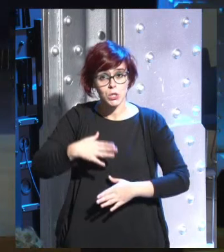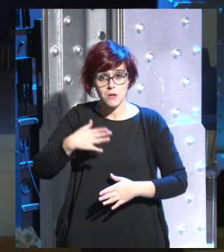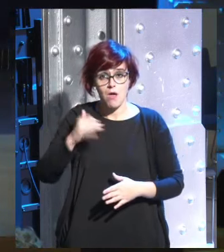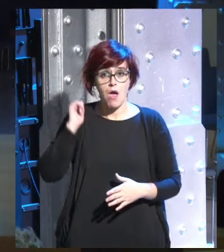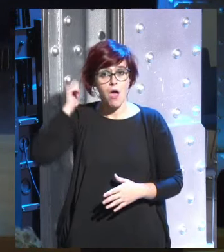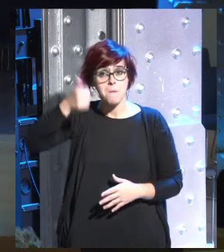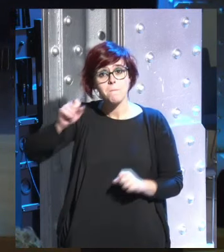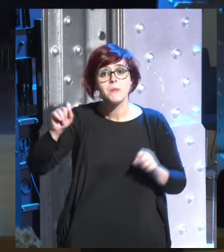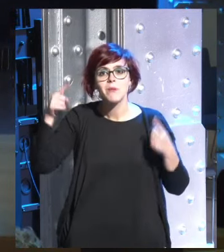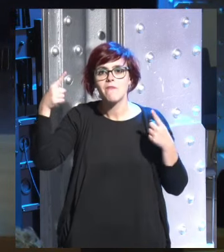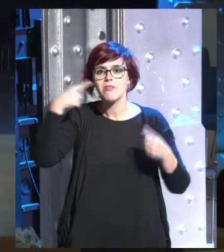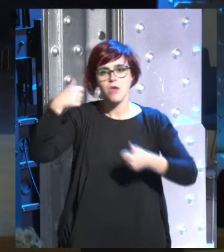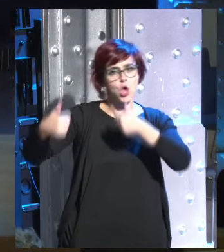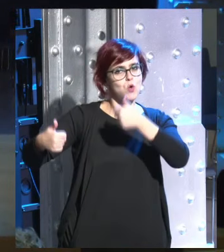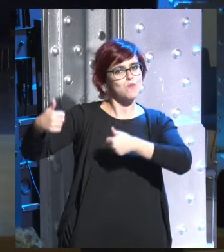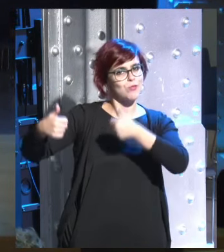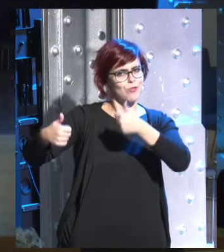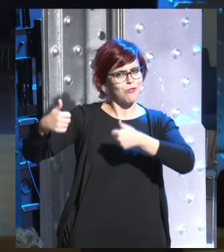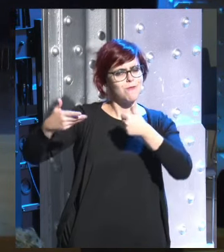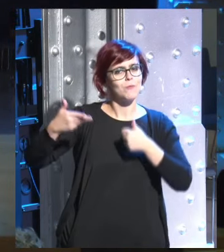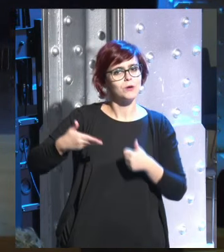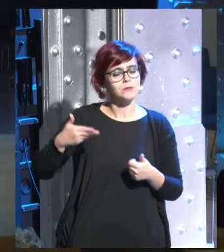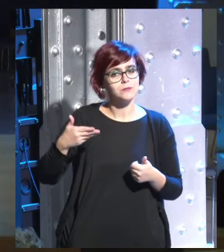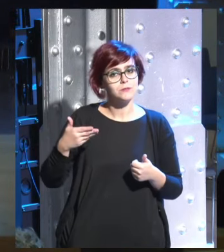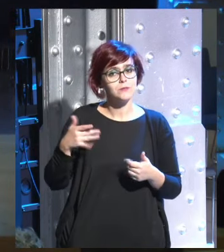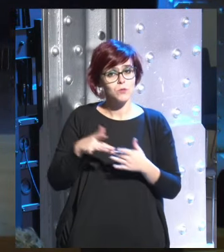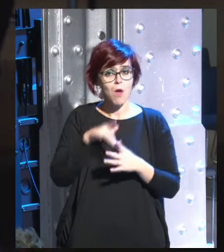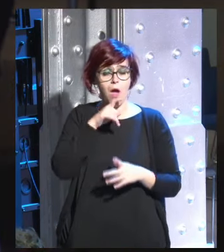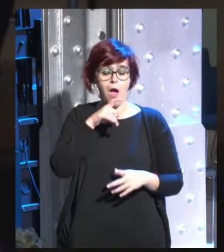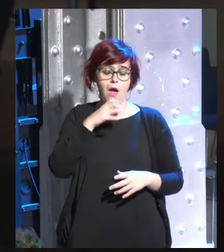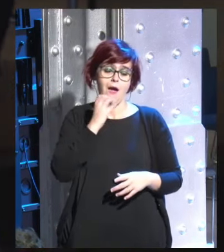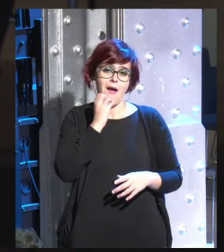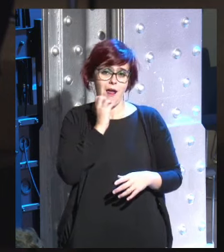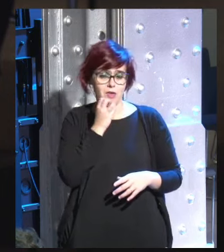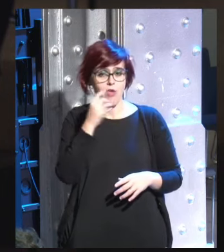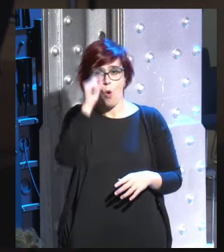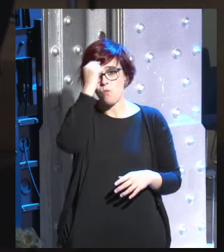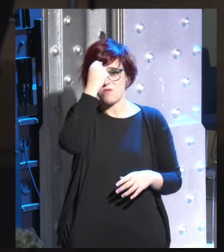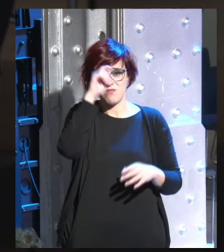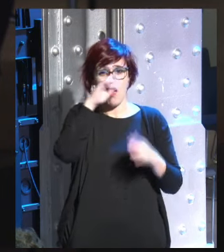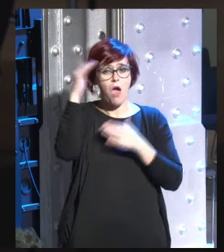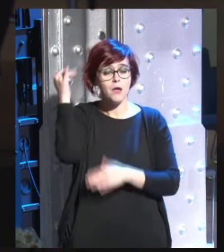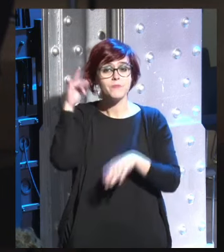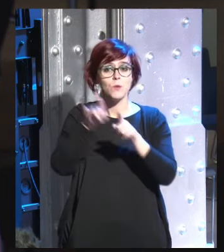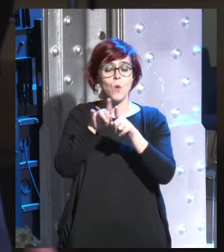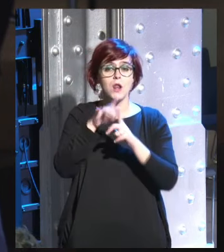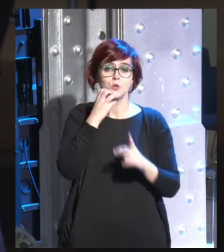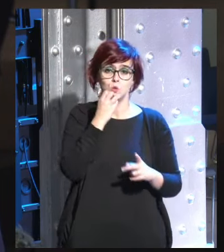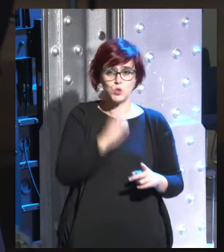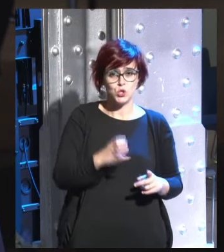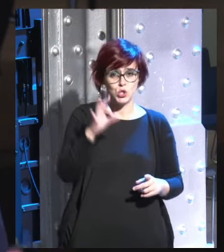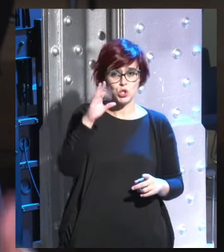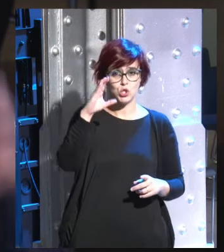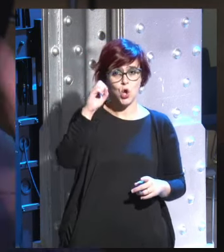tenemos una competición seria en la antigua grecia o en la antigua india cuando sócrates y buda